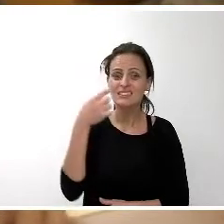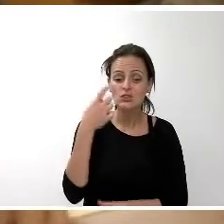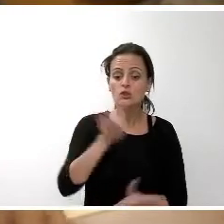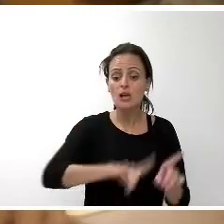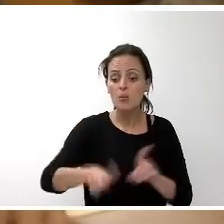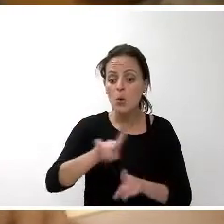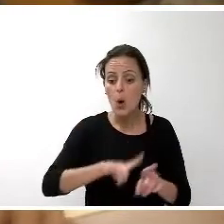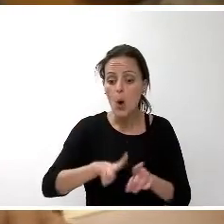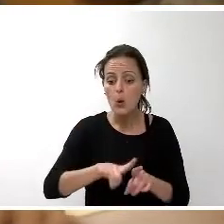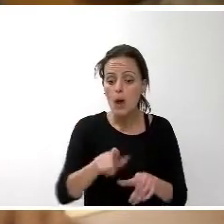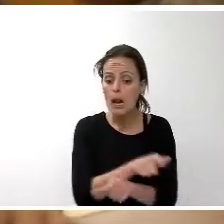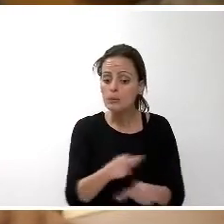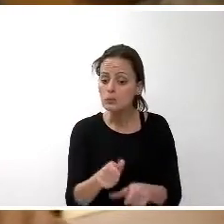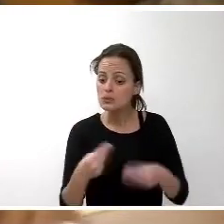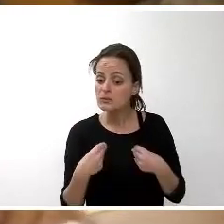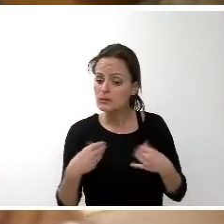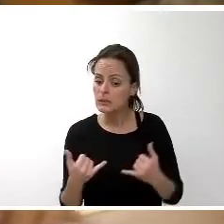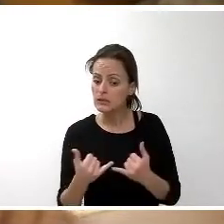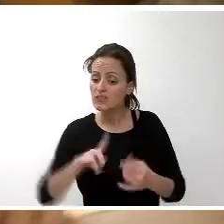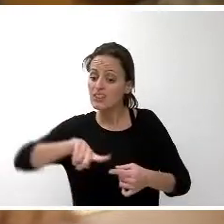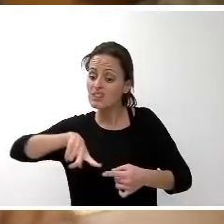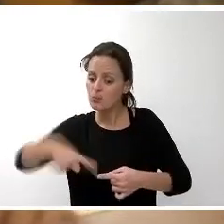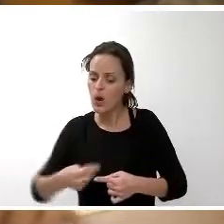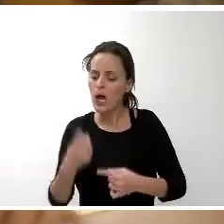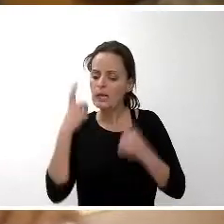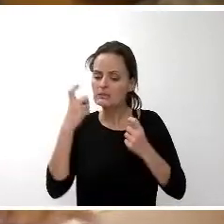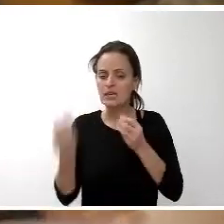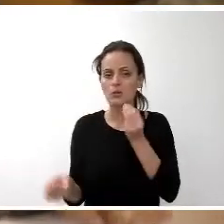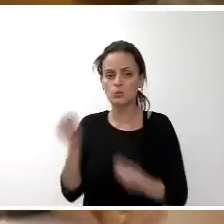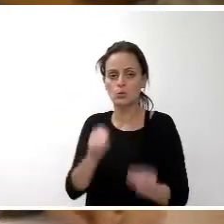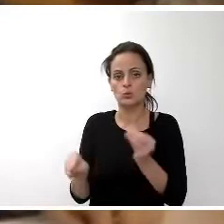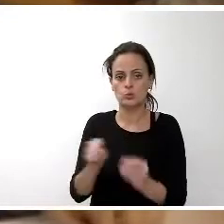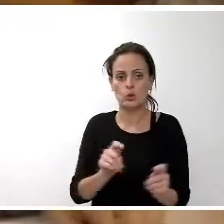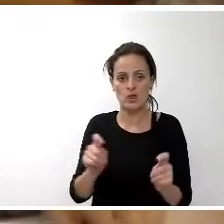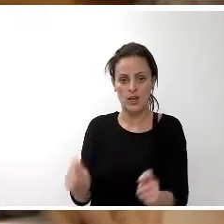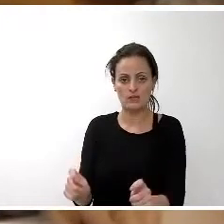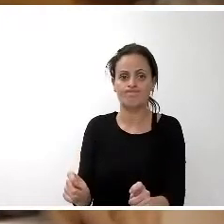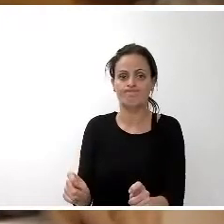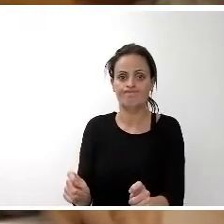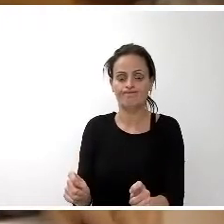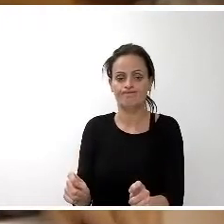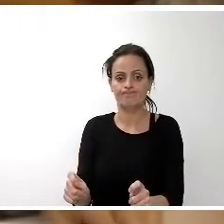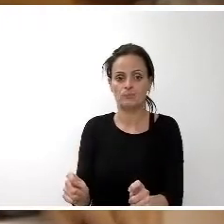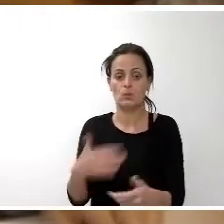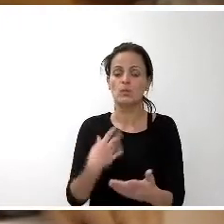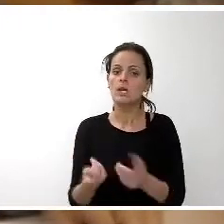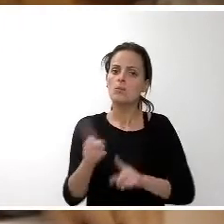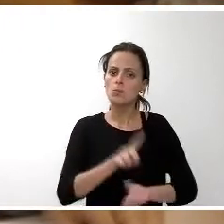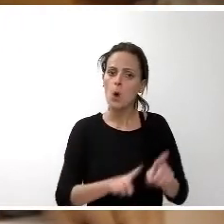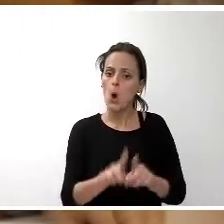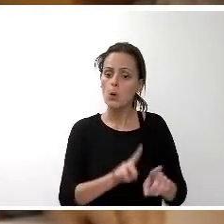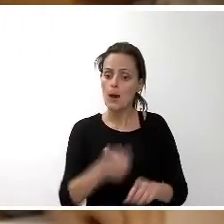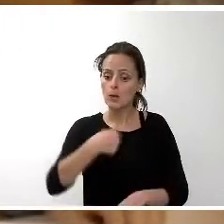tinerfeñas ponerles soluciones a esos problemas y esos problemas a día de hoy y así se ha venido